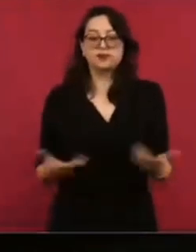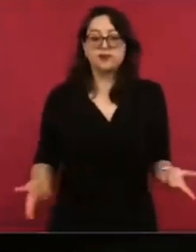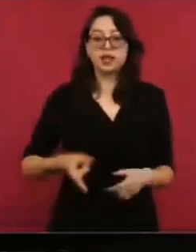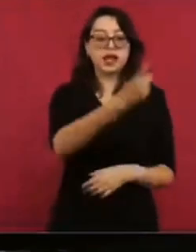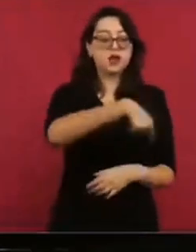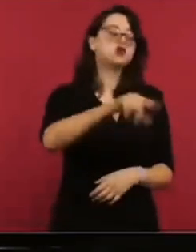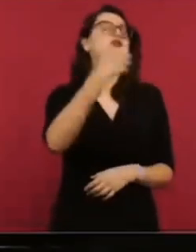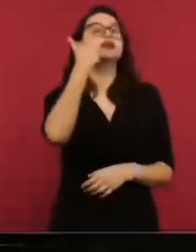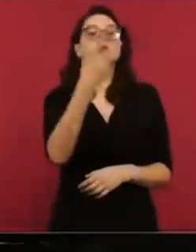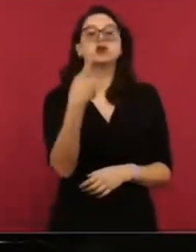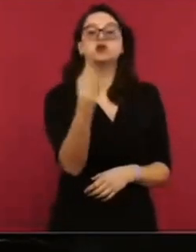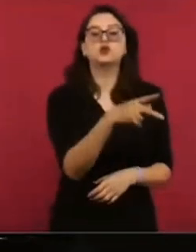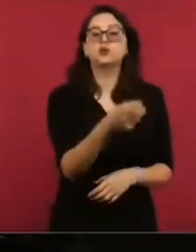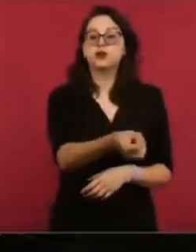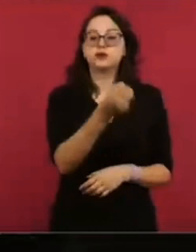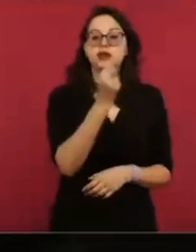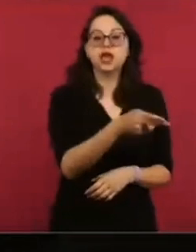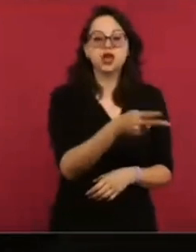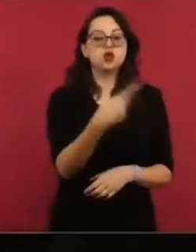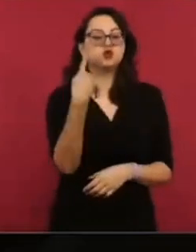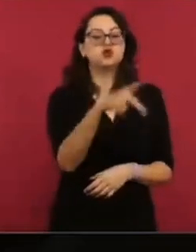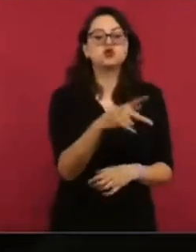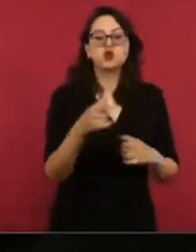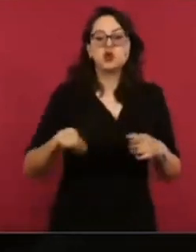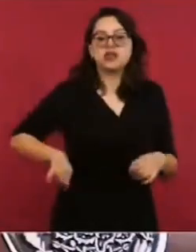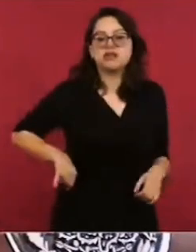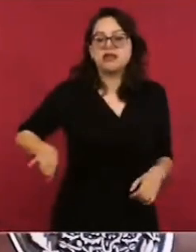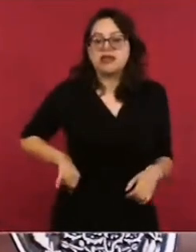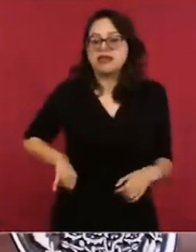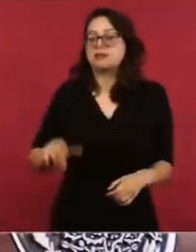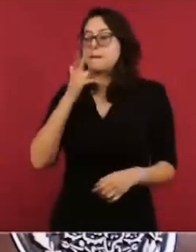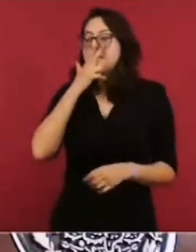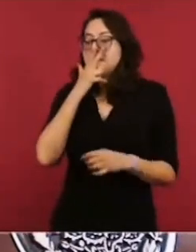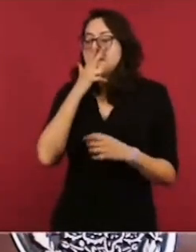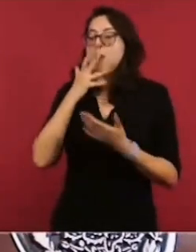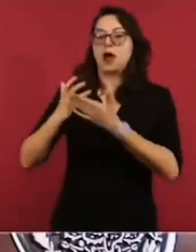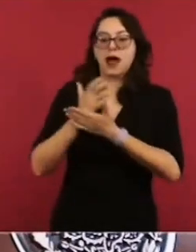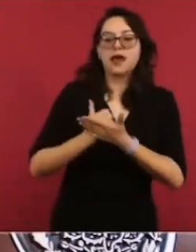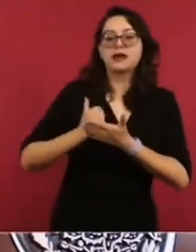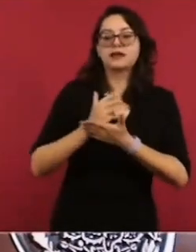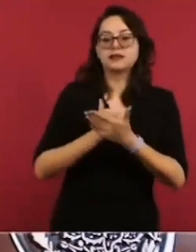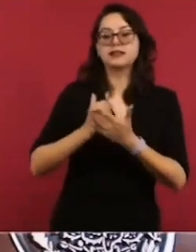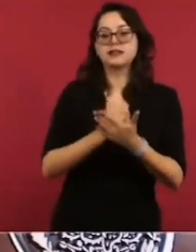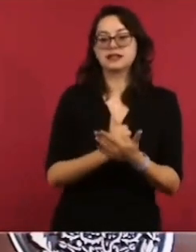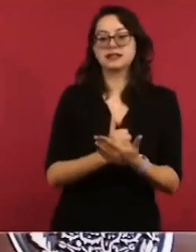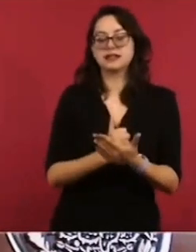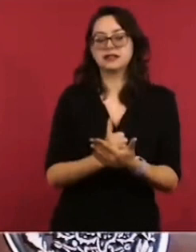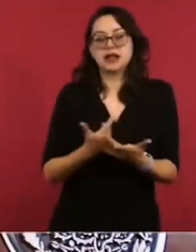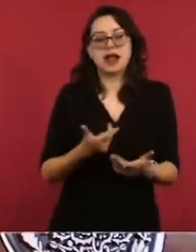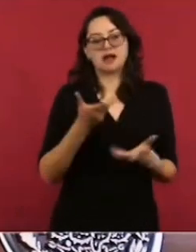Fueros y el movimiento liberal